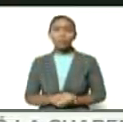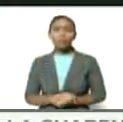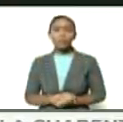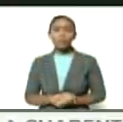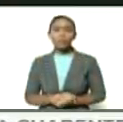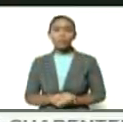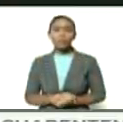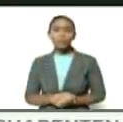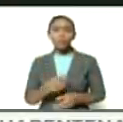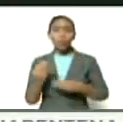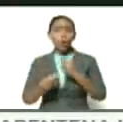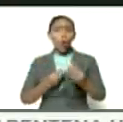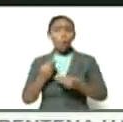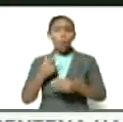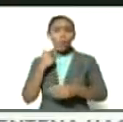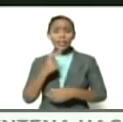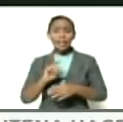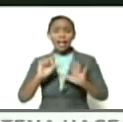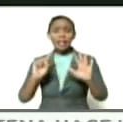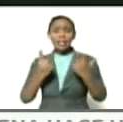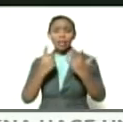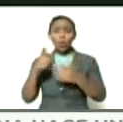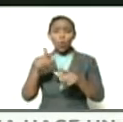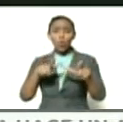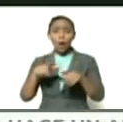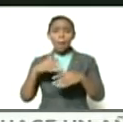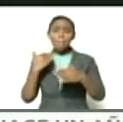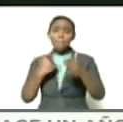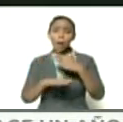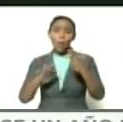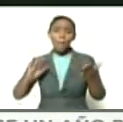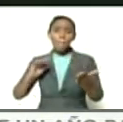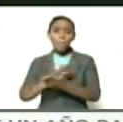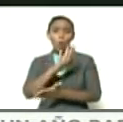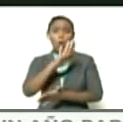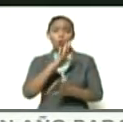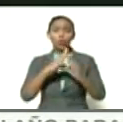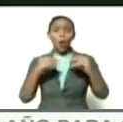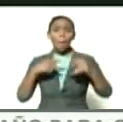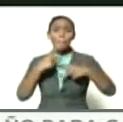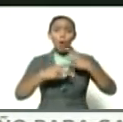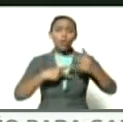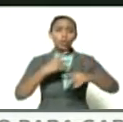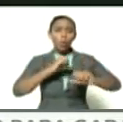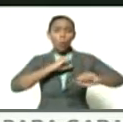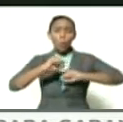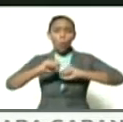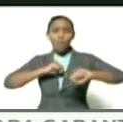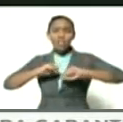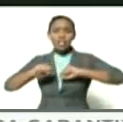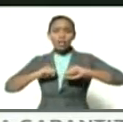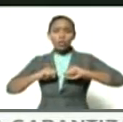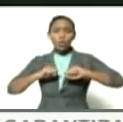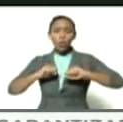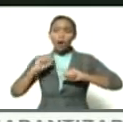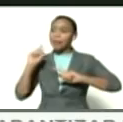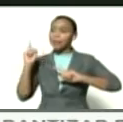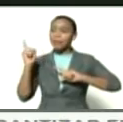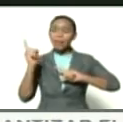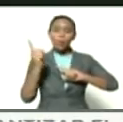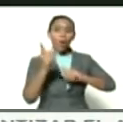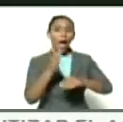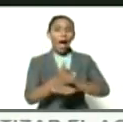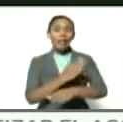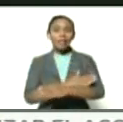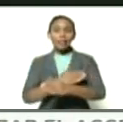como decía en sexto lugar vamos a impulsar todo el proceso de movilización alrededor antes